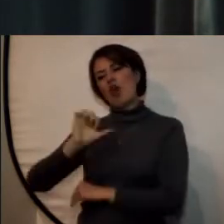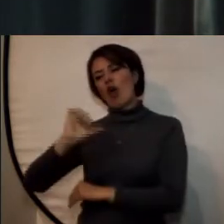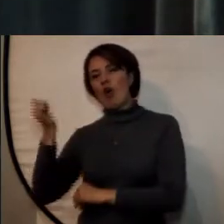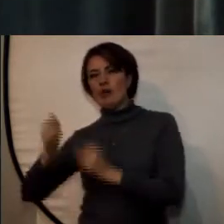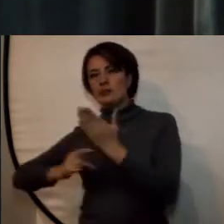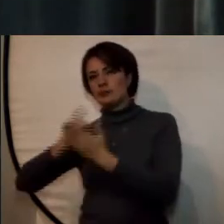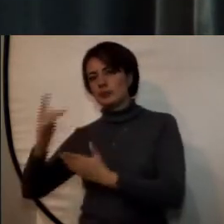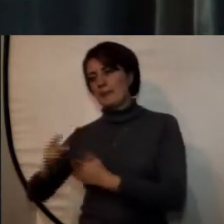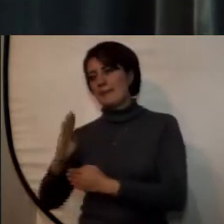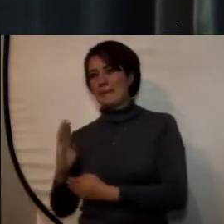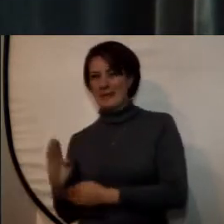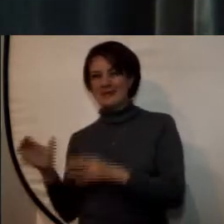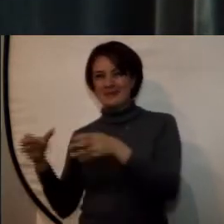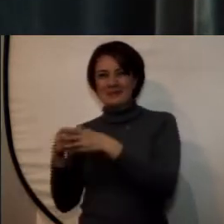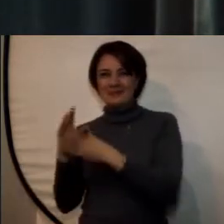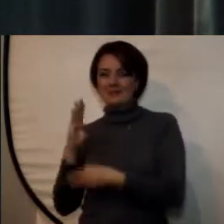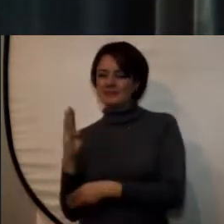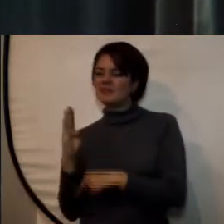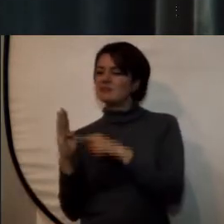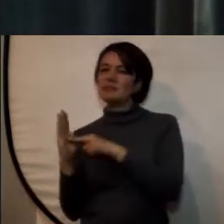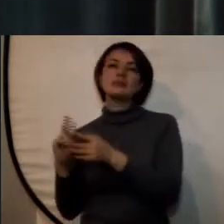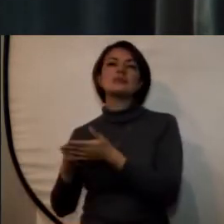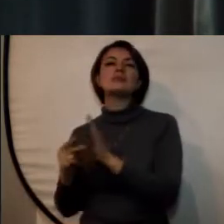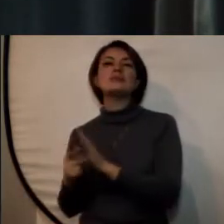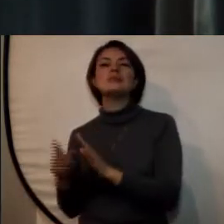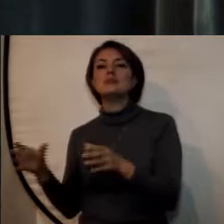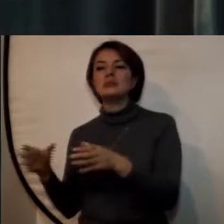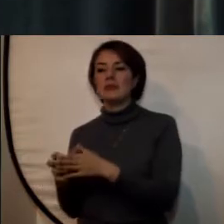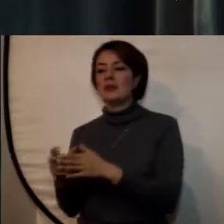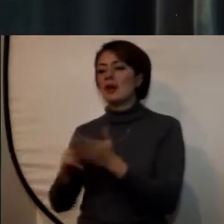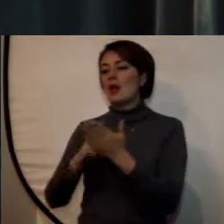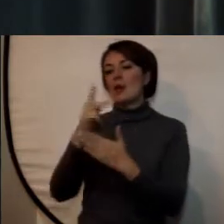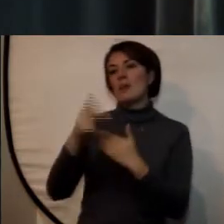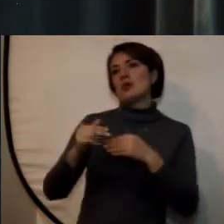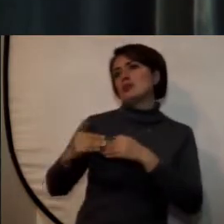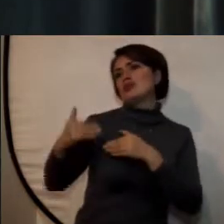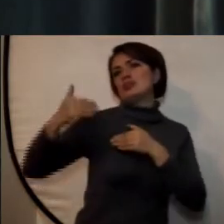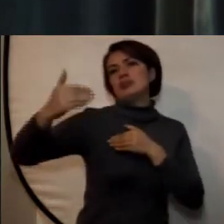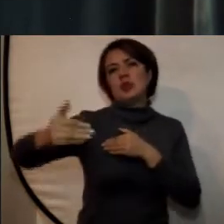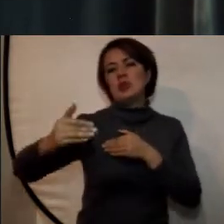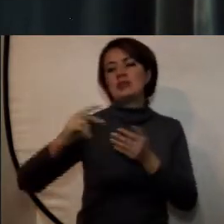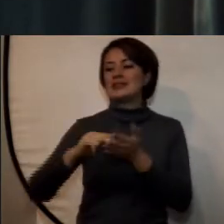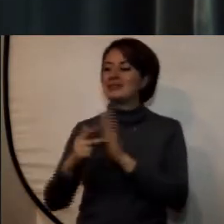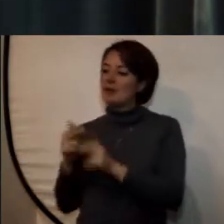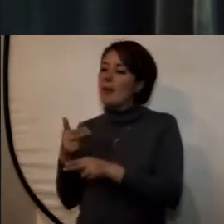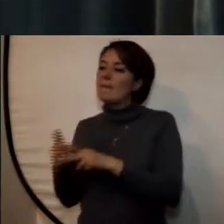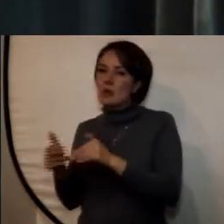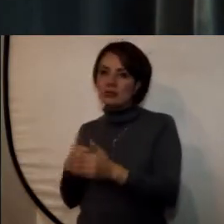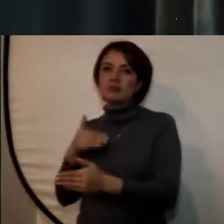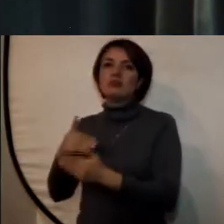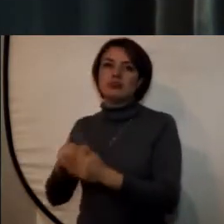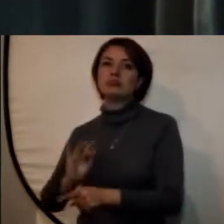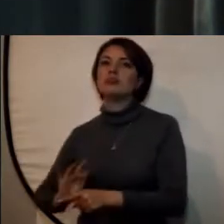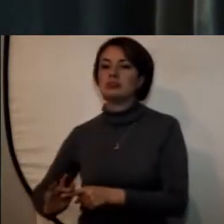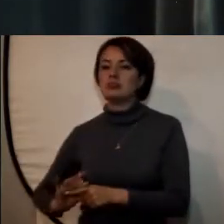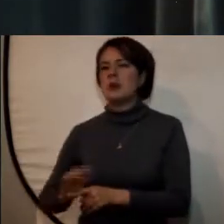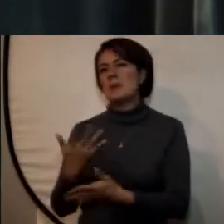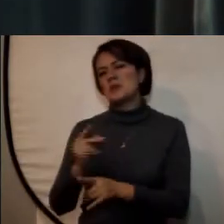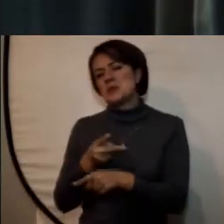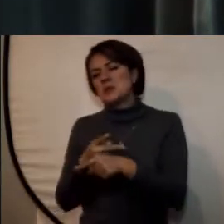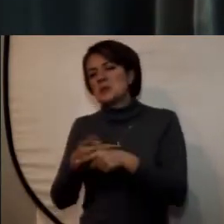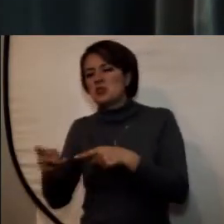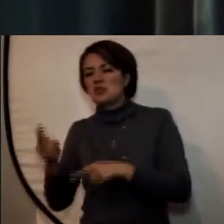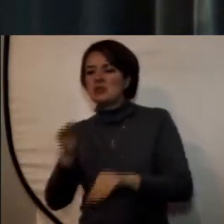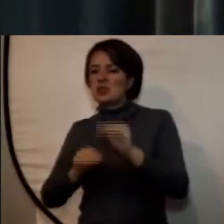proyectos tipo B estos proyectos tipo B ya no son tan largos sino que son de corta duración de dos semanas